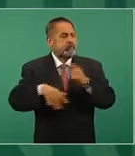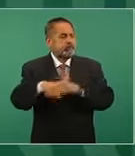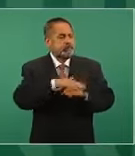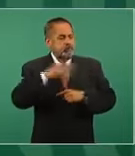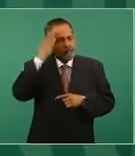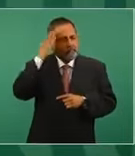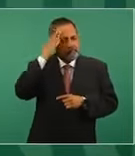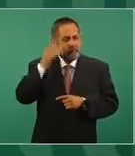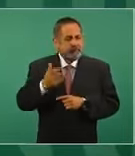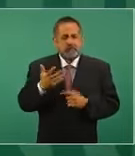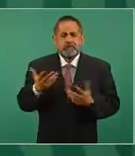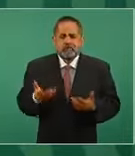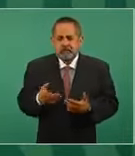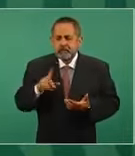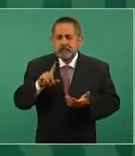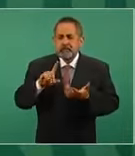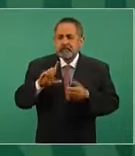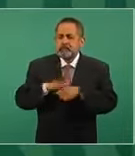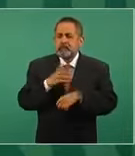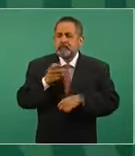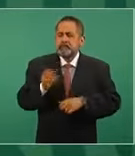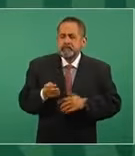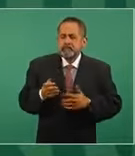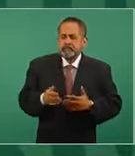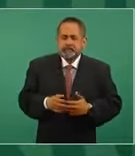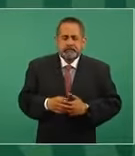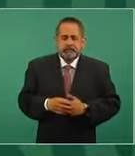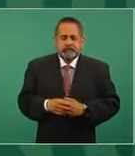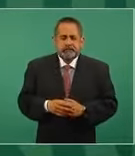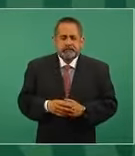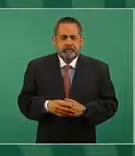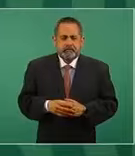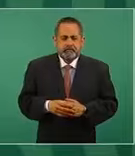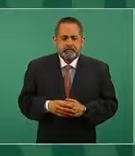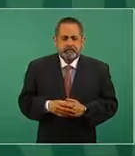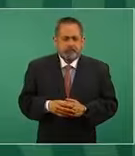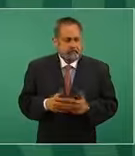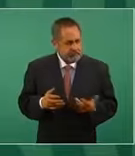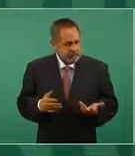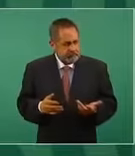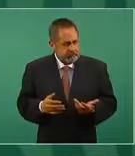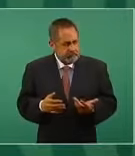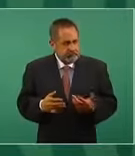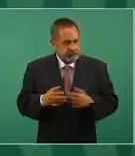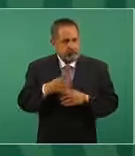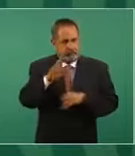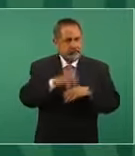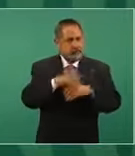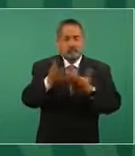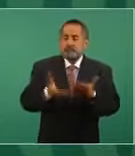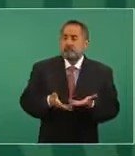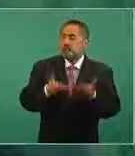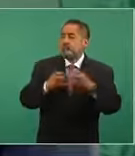cuando llevaron a cabo estas reformas